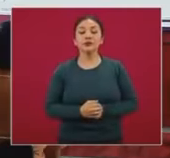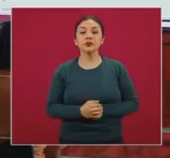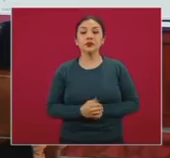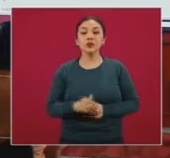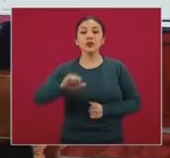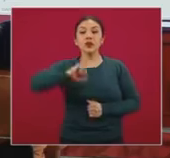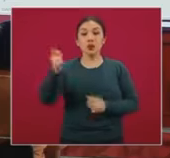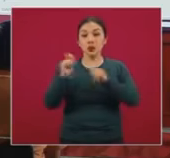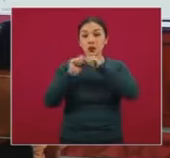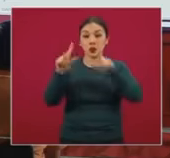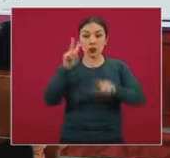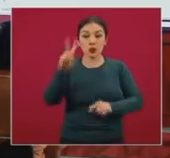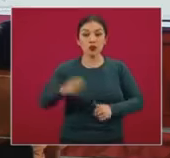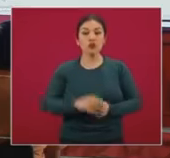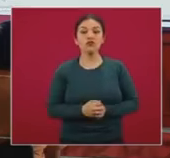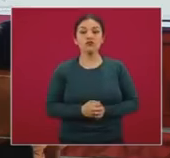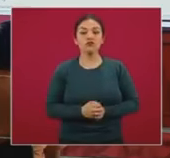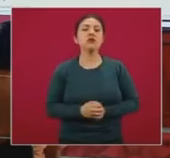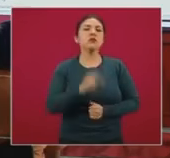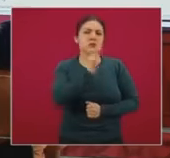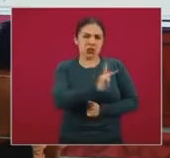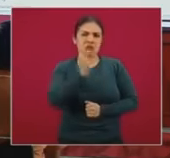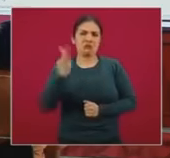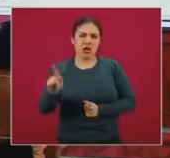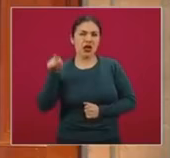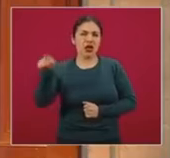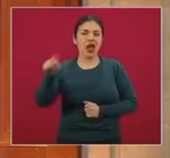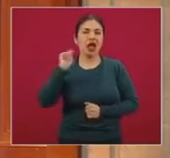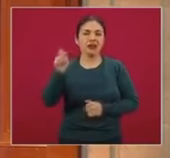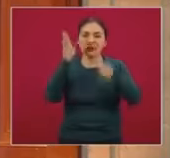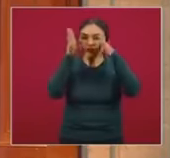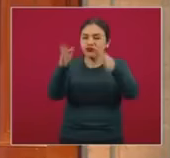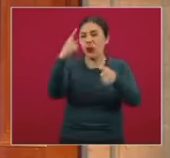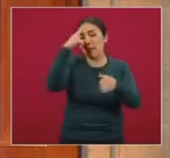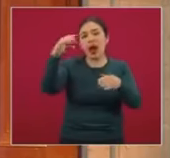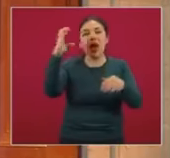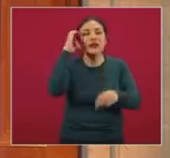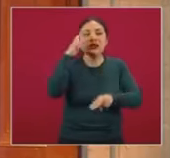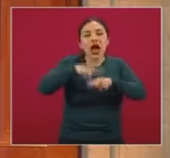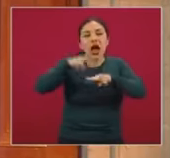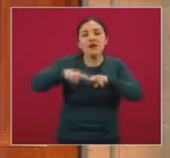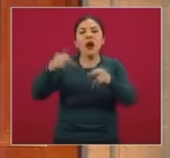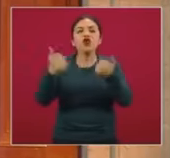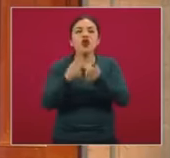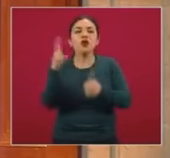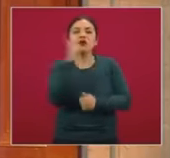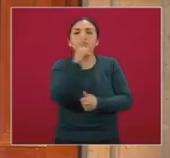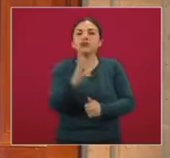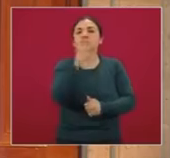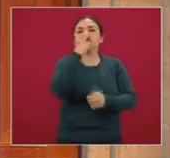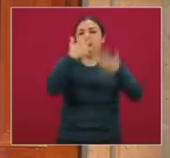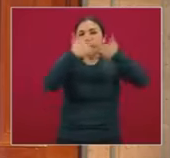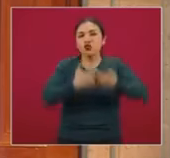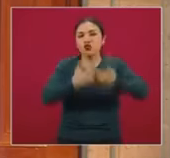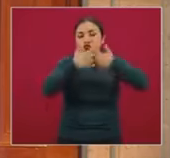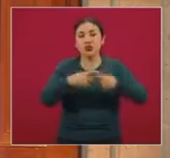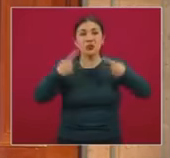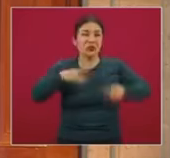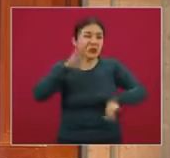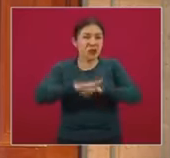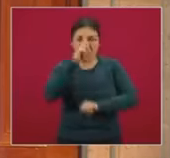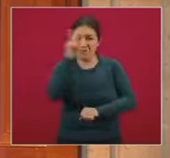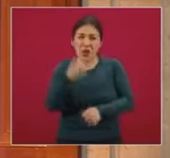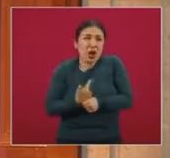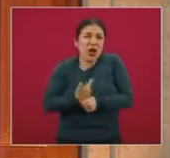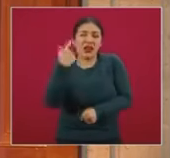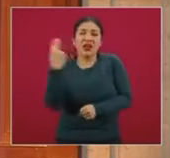la siguiente diapositiva, es un gráfico similar, solo que esta vez enfocada a las camas con ventilador para los pacientes ahora sí más críticos